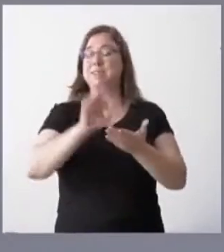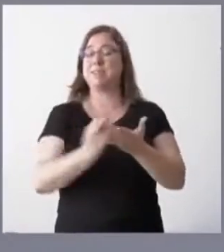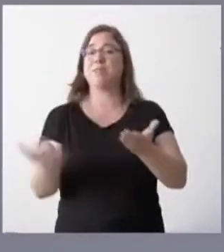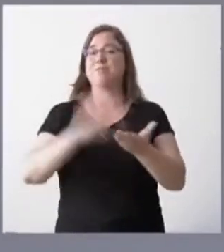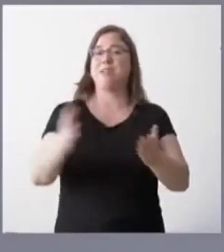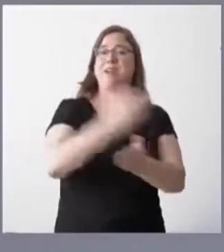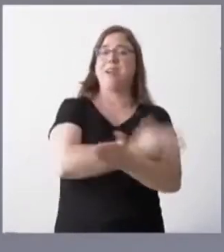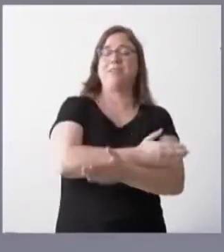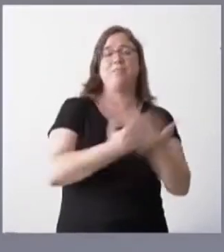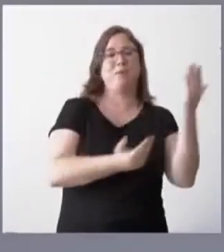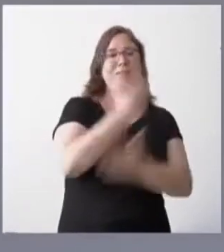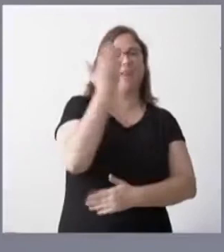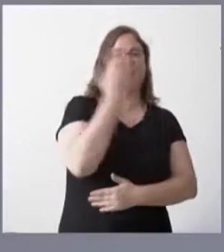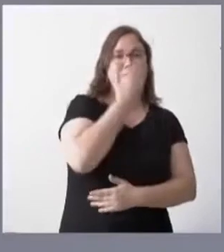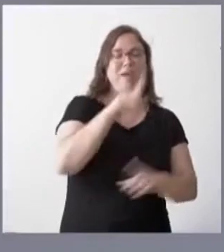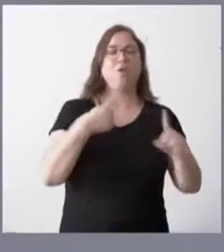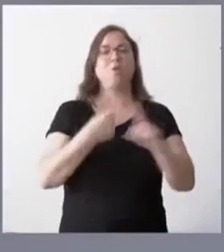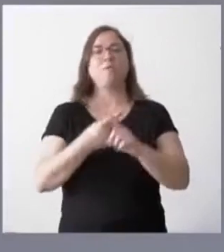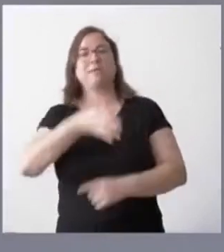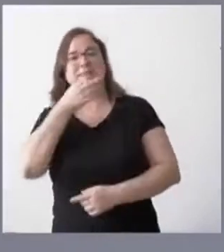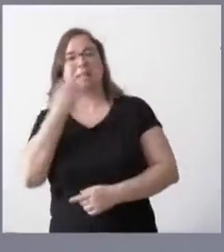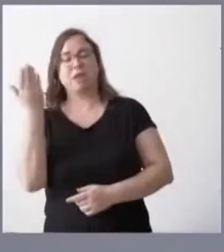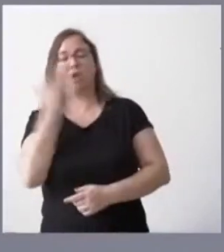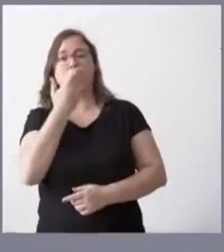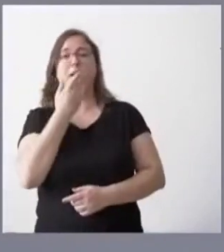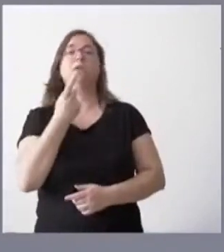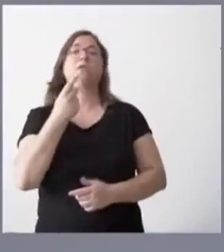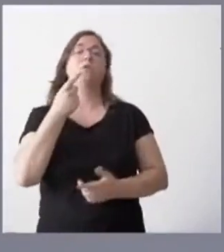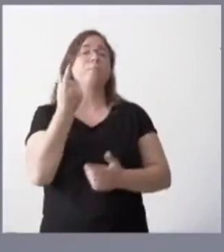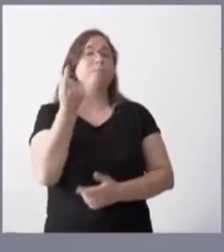tardes en el cole asciende a 4,8 millones de euros.